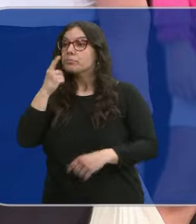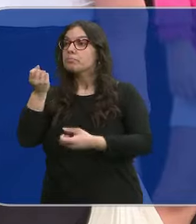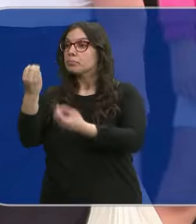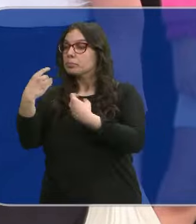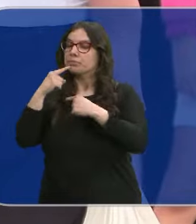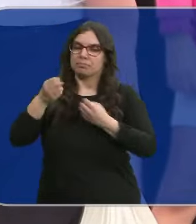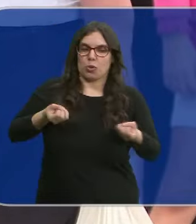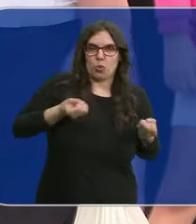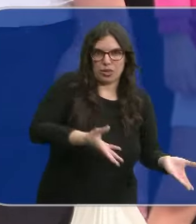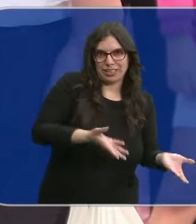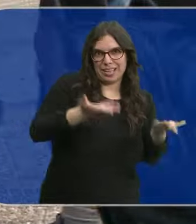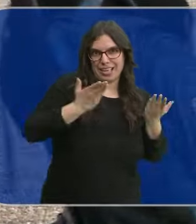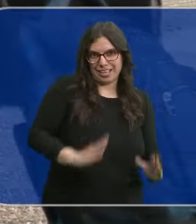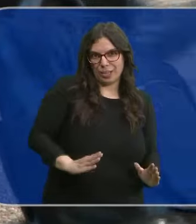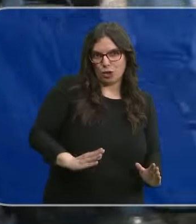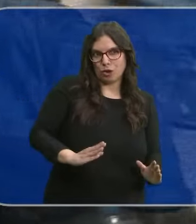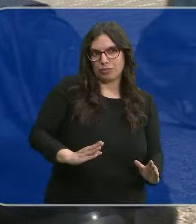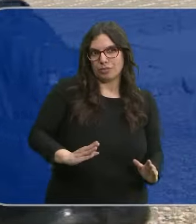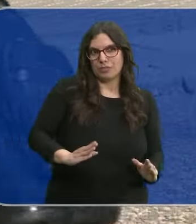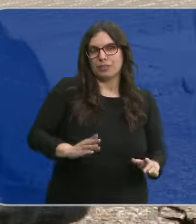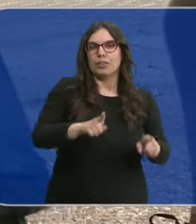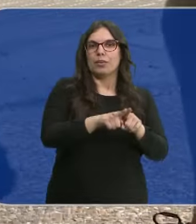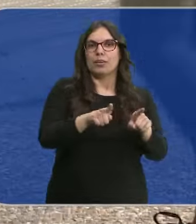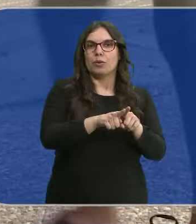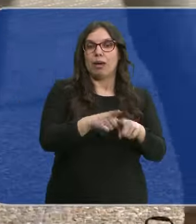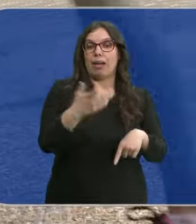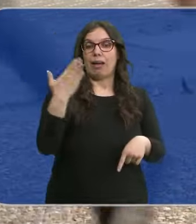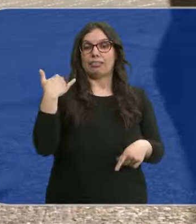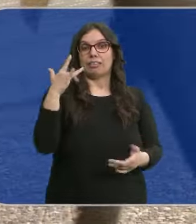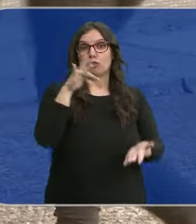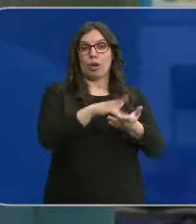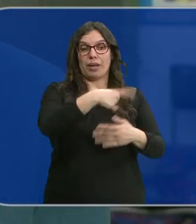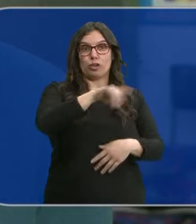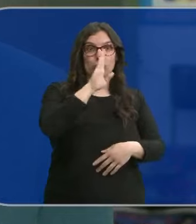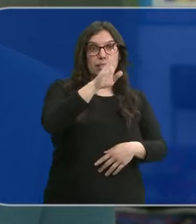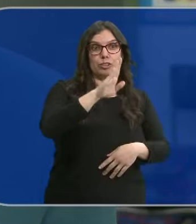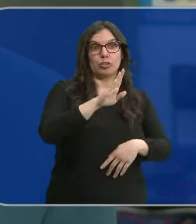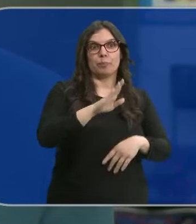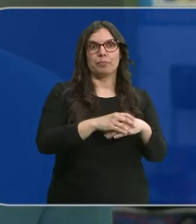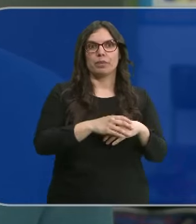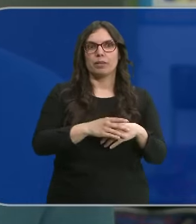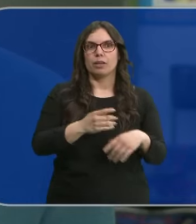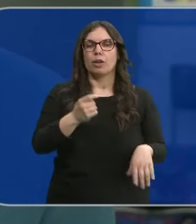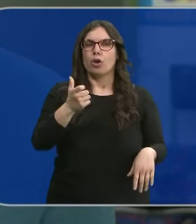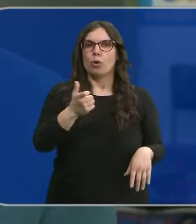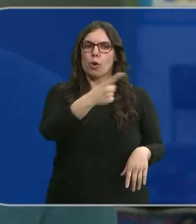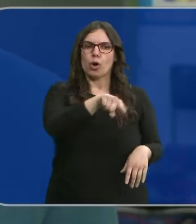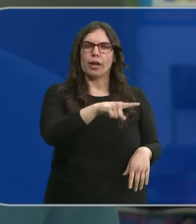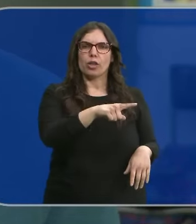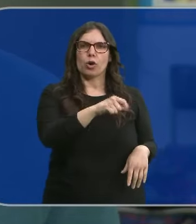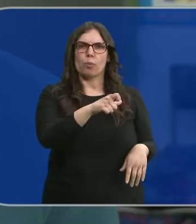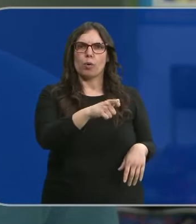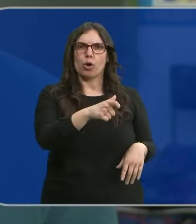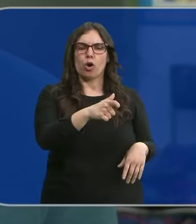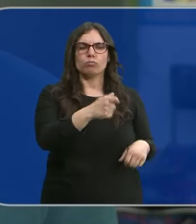les han ido las notas. Se pierde ese paso de madurez al que se tenían que enfrentar los escolares. Entre comillas dar la cara delante de sus padres